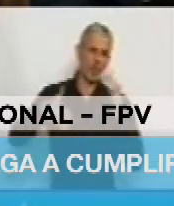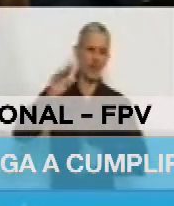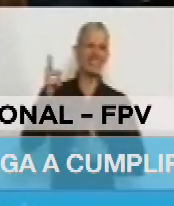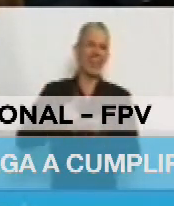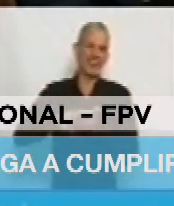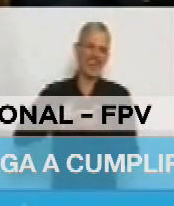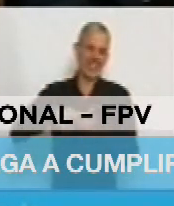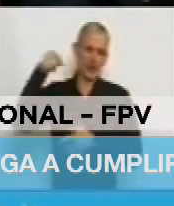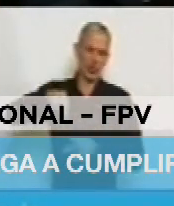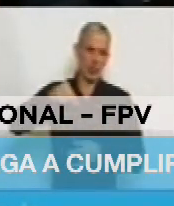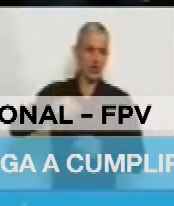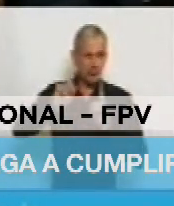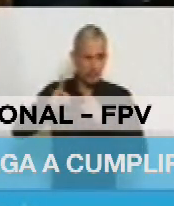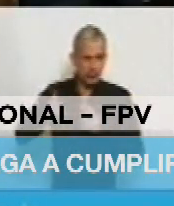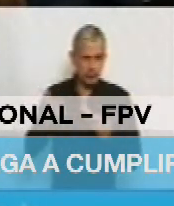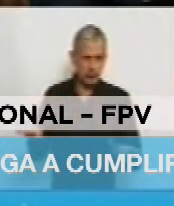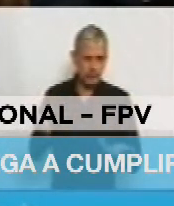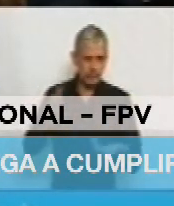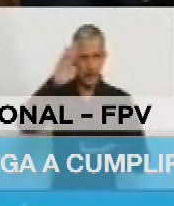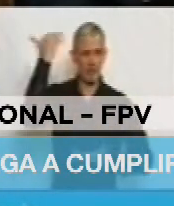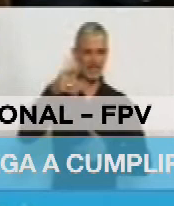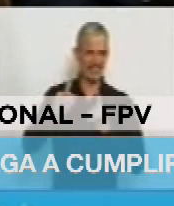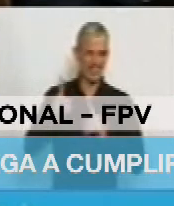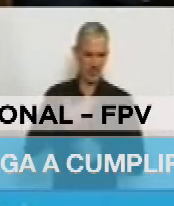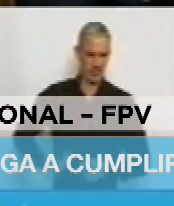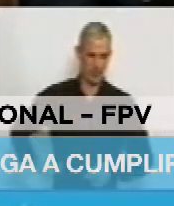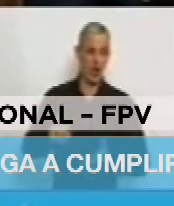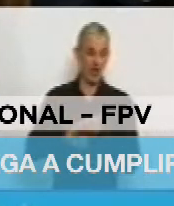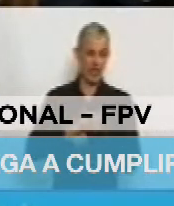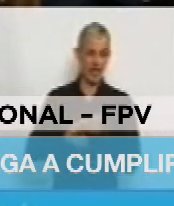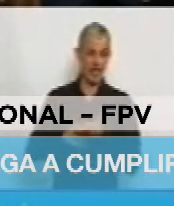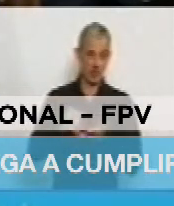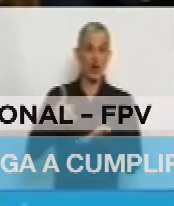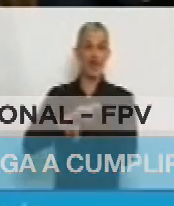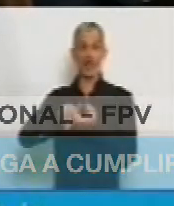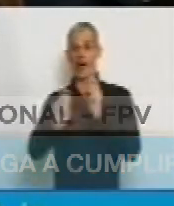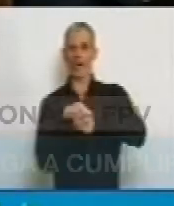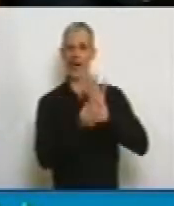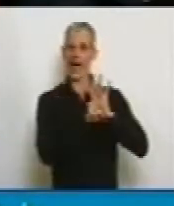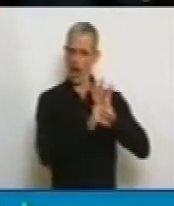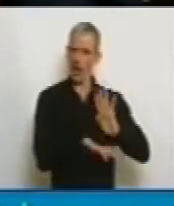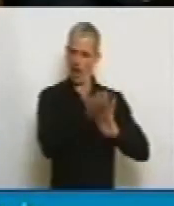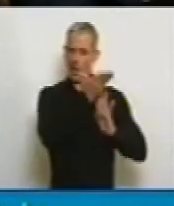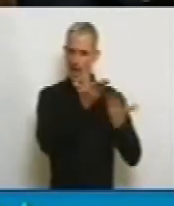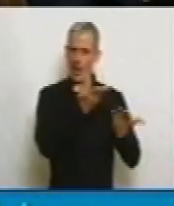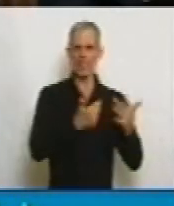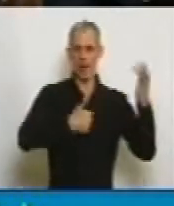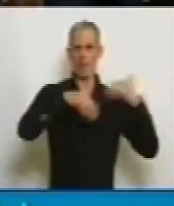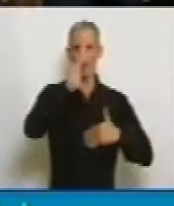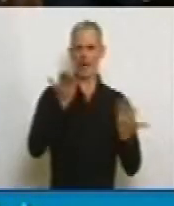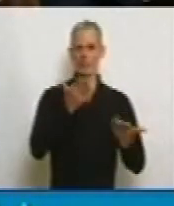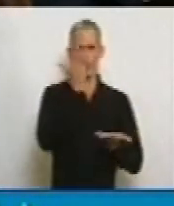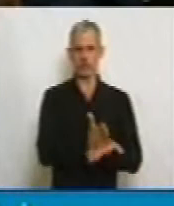decreto que hoy tiene plena vigencia y que si nosotros le damos jerarquía de ley en este momento, va a tener mayor